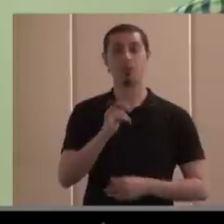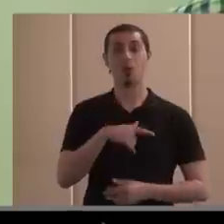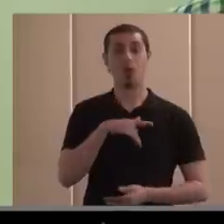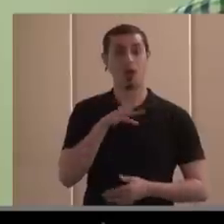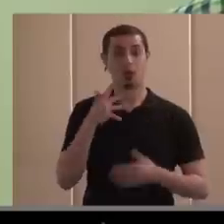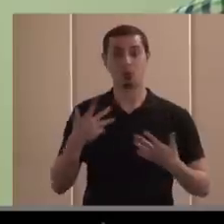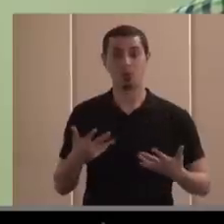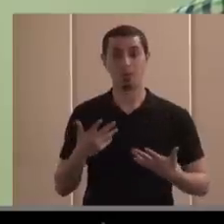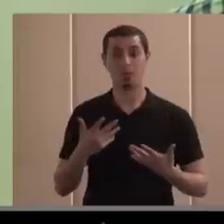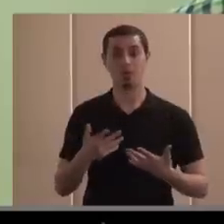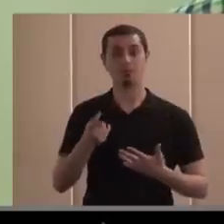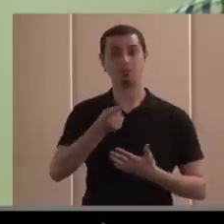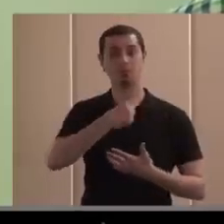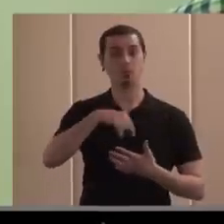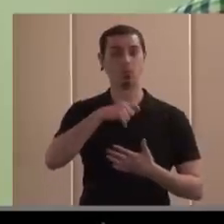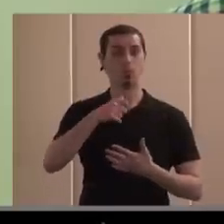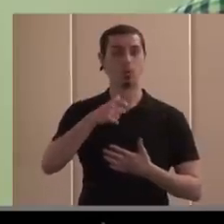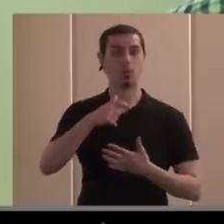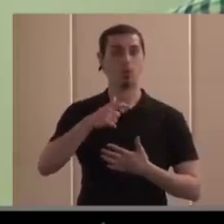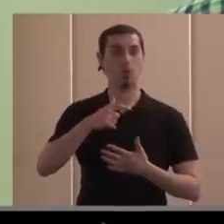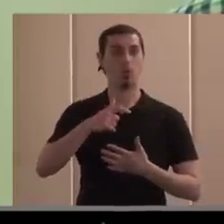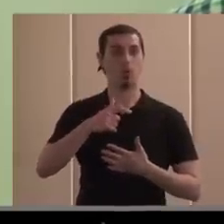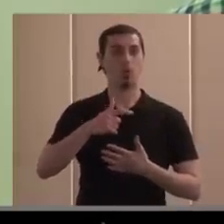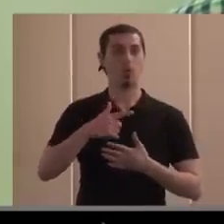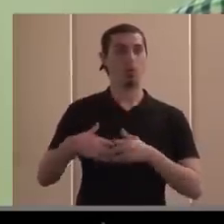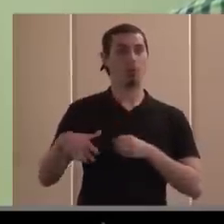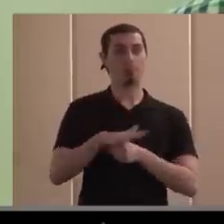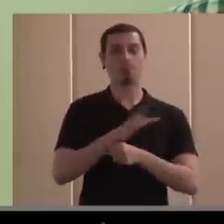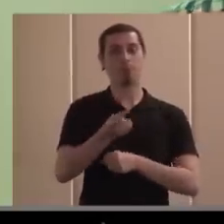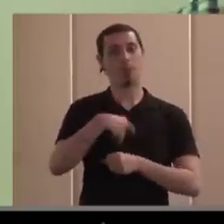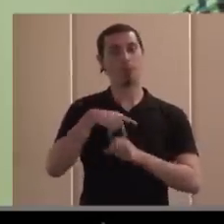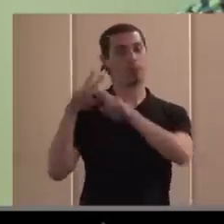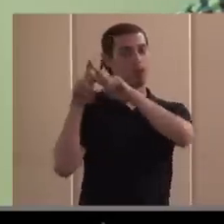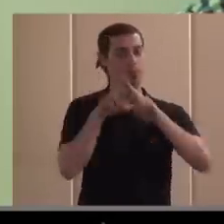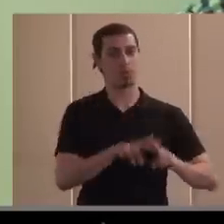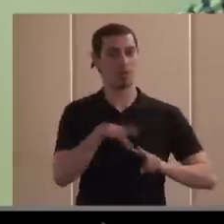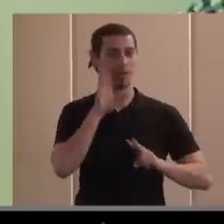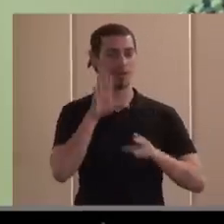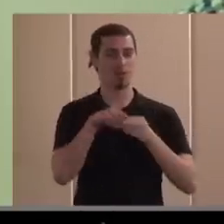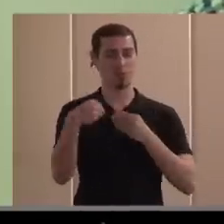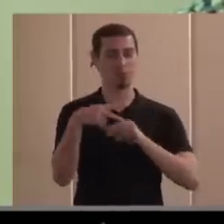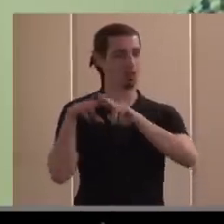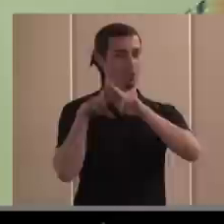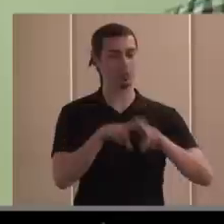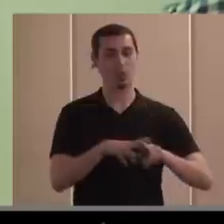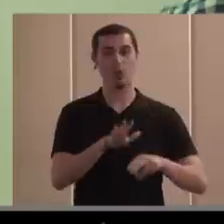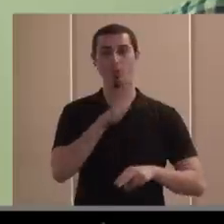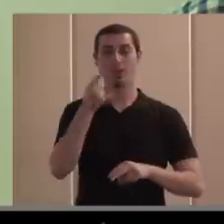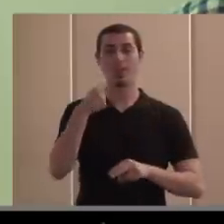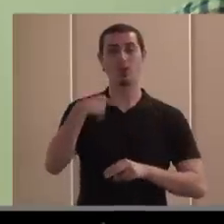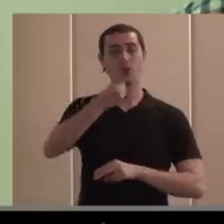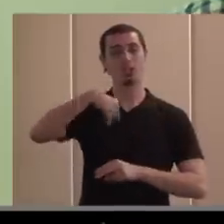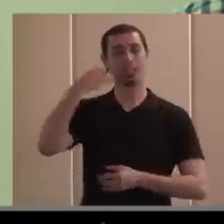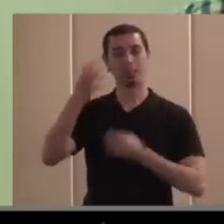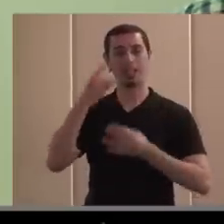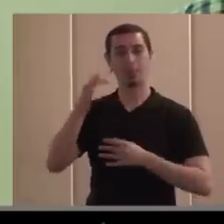ese mantra que hemos tenido en algunos momentos lo tenemos que someter a revisión porque gran parte de nuestra actividad y nuestros